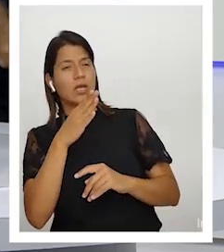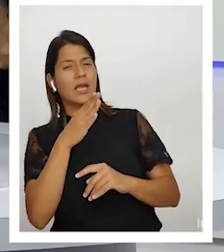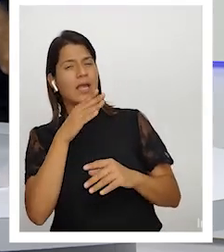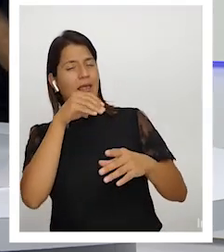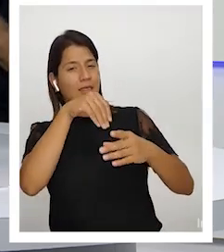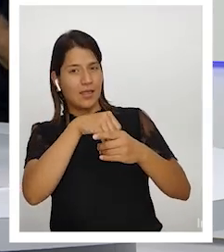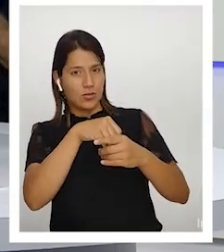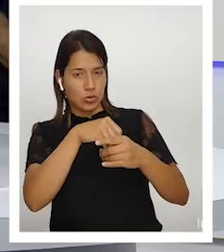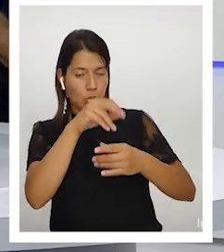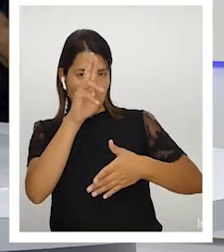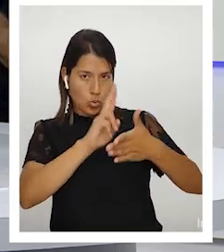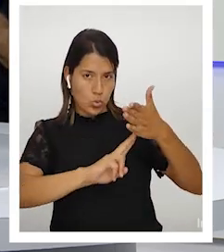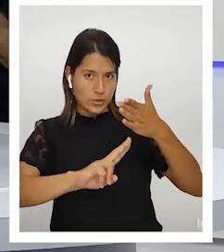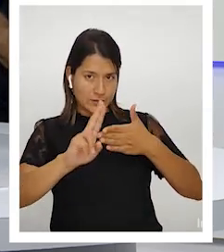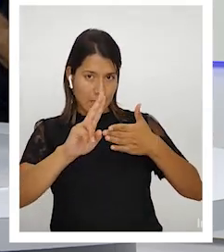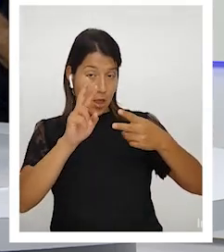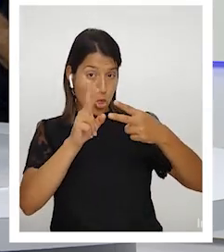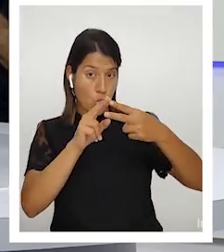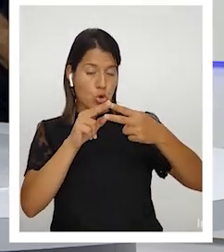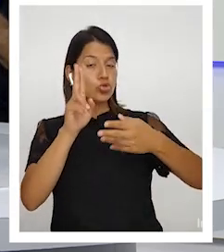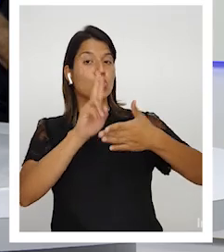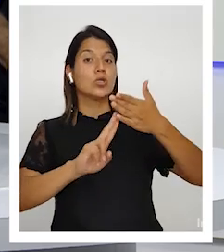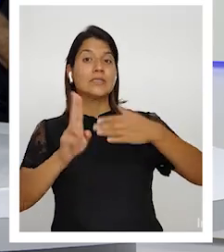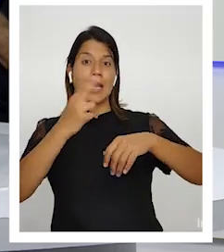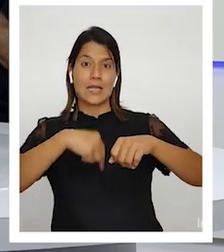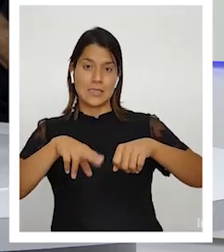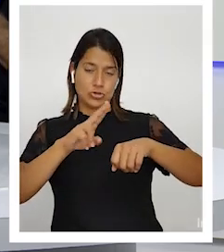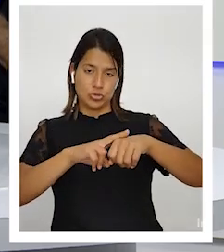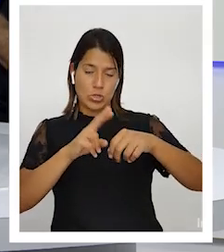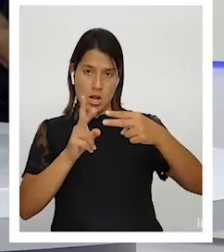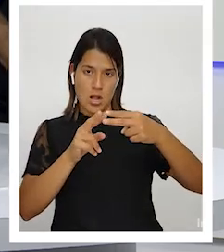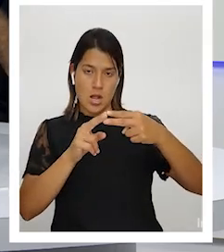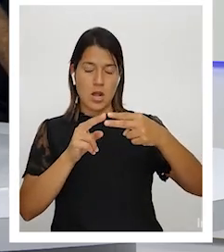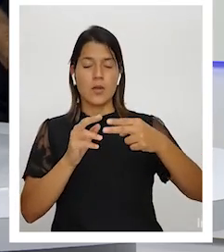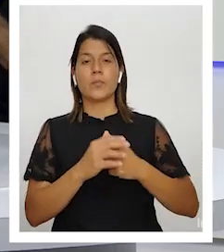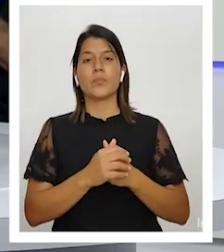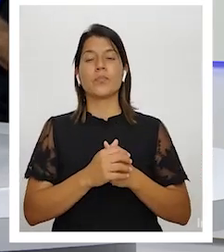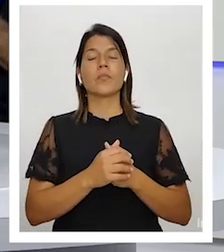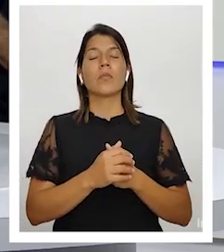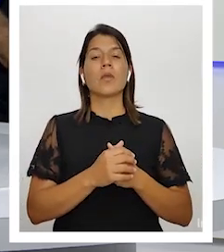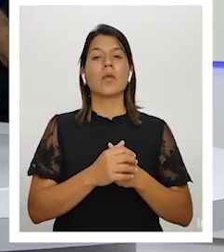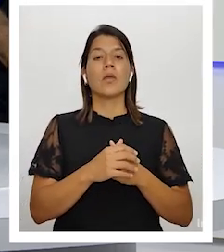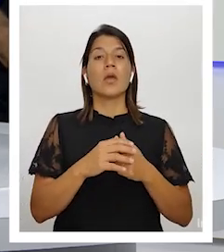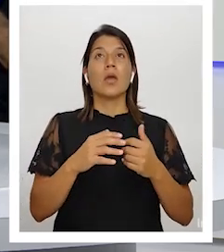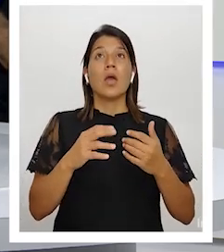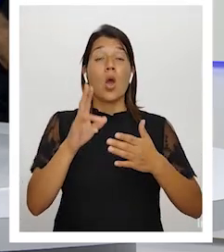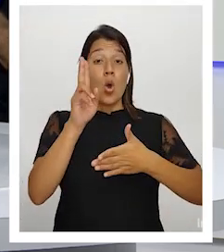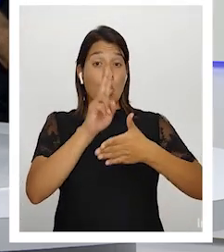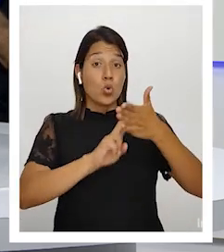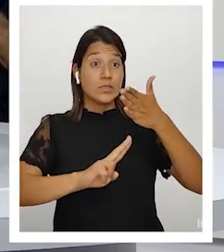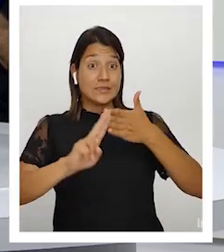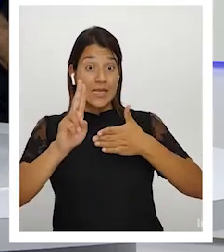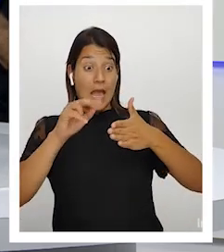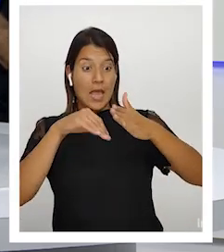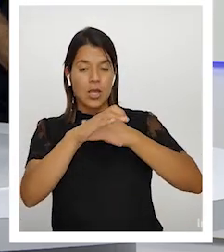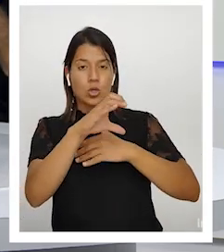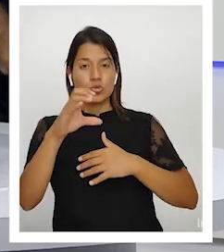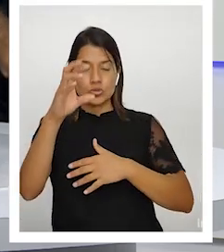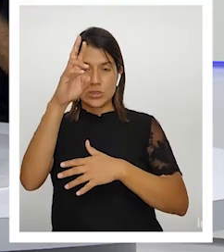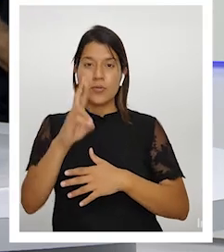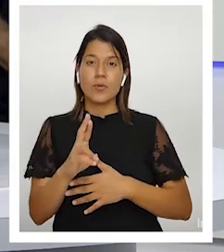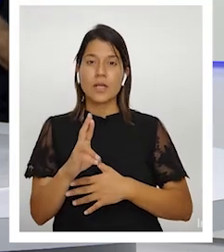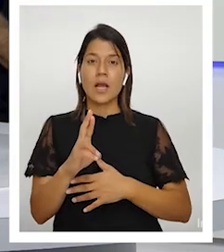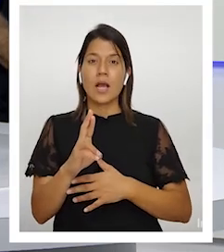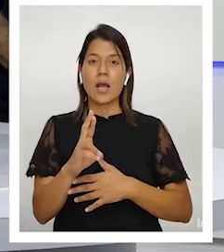en dos universidades nacionales las universidades costarricenses tienen